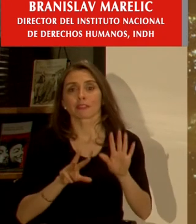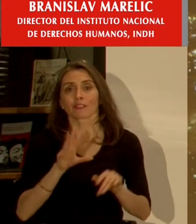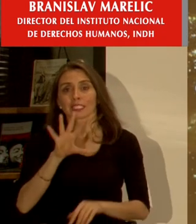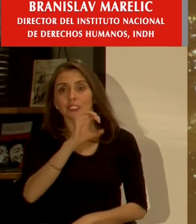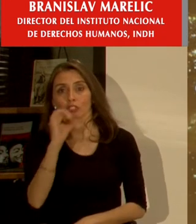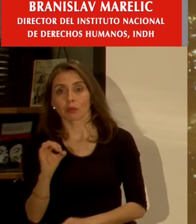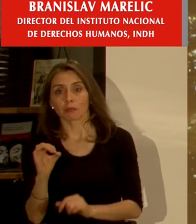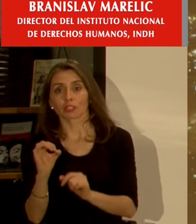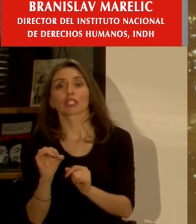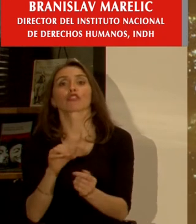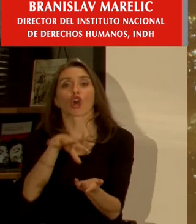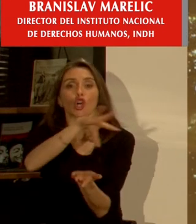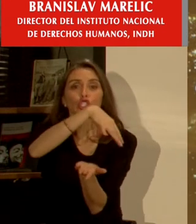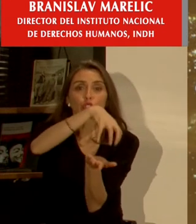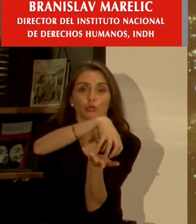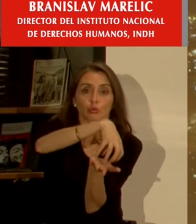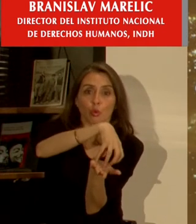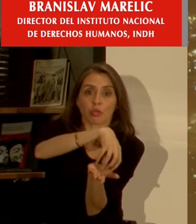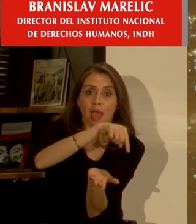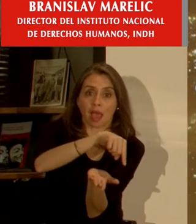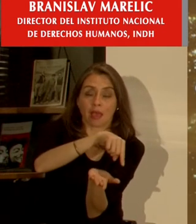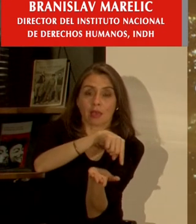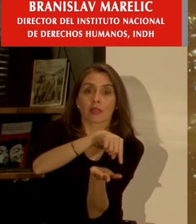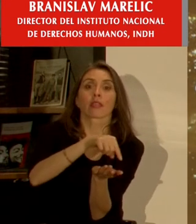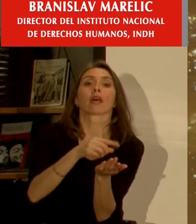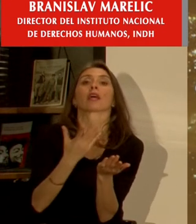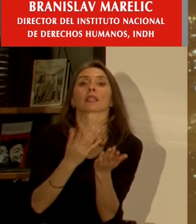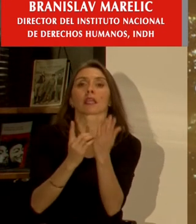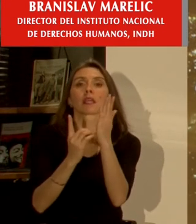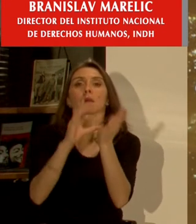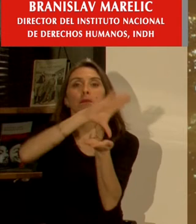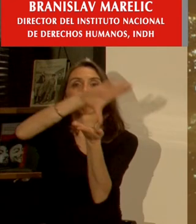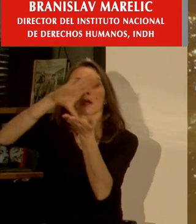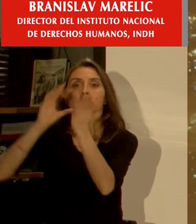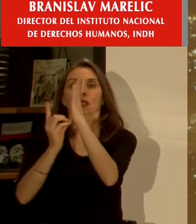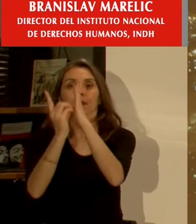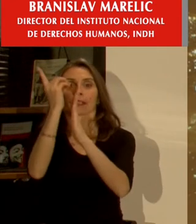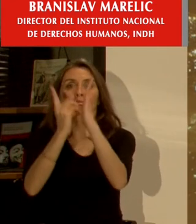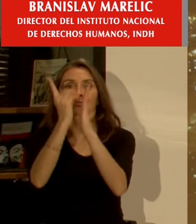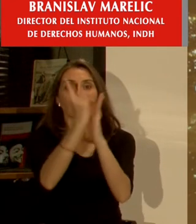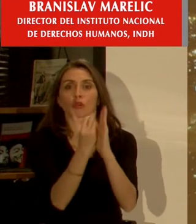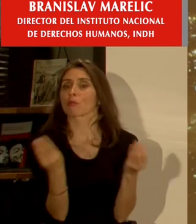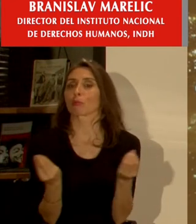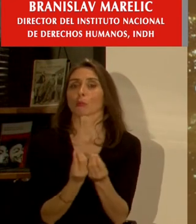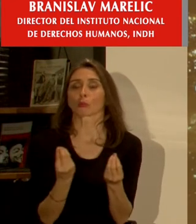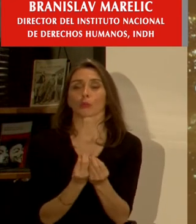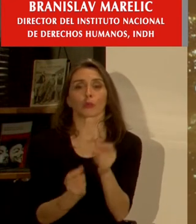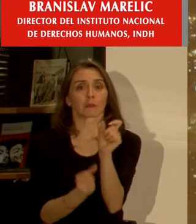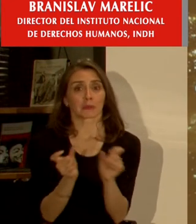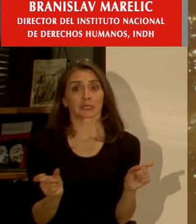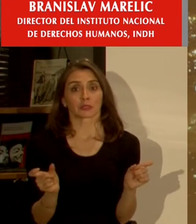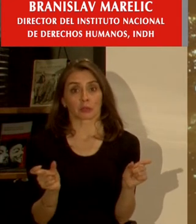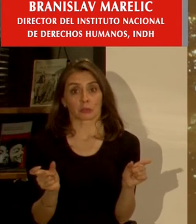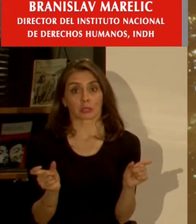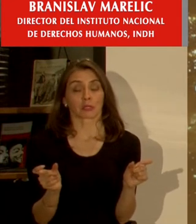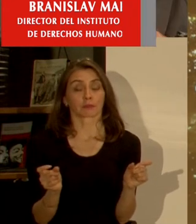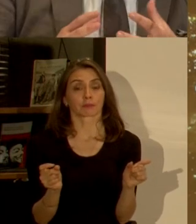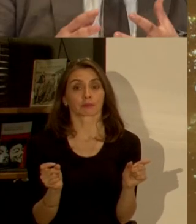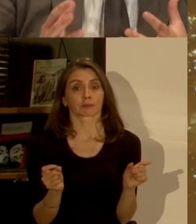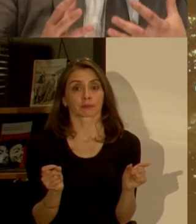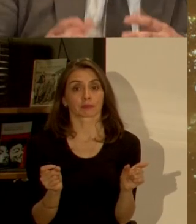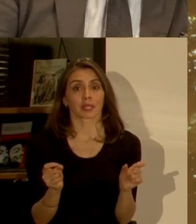% de la expansión urbana se producirá en el mundo desarrollado muchas personas por no decir ahí